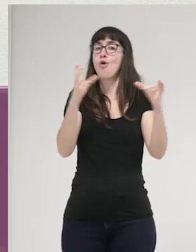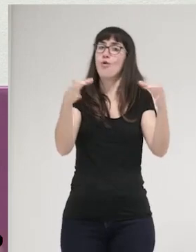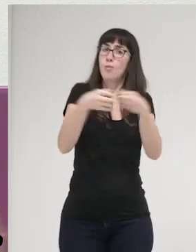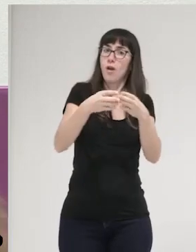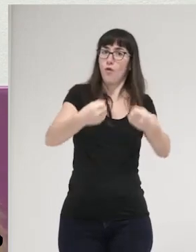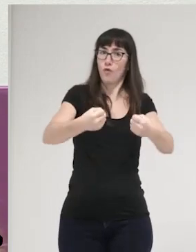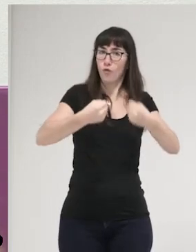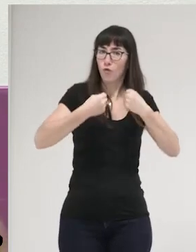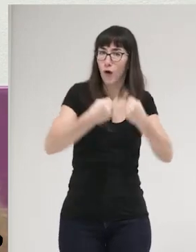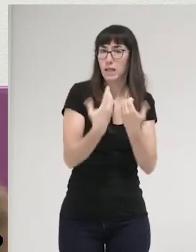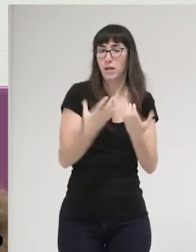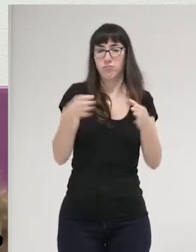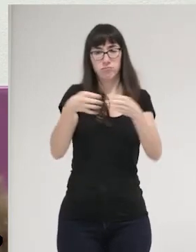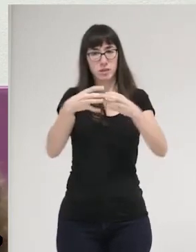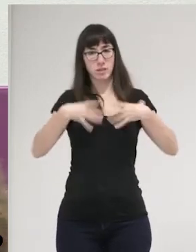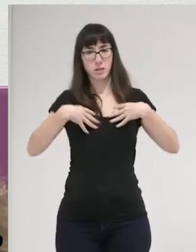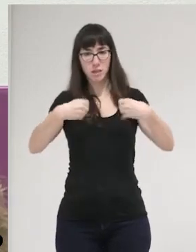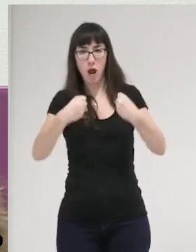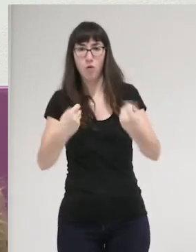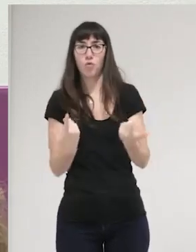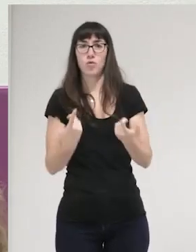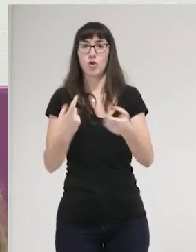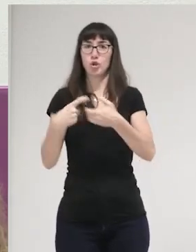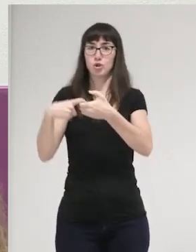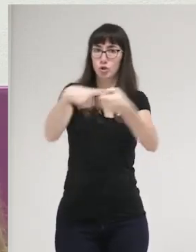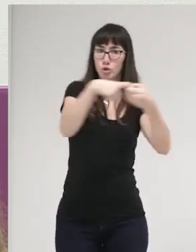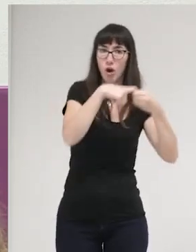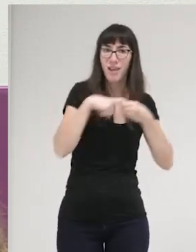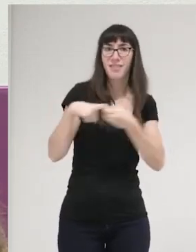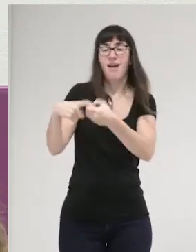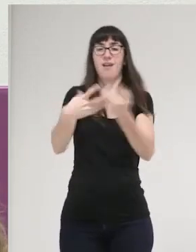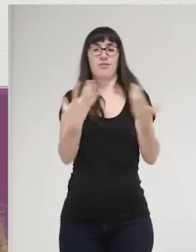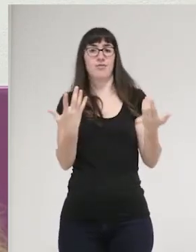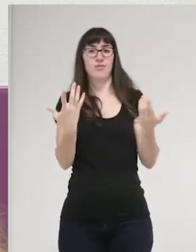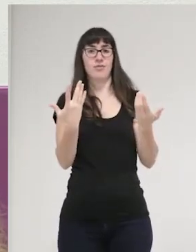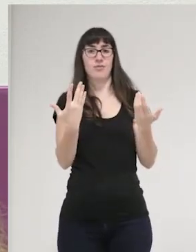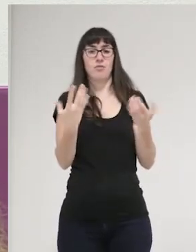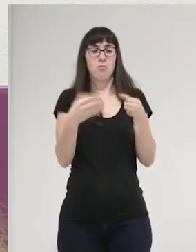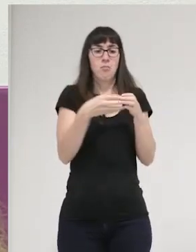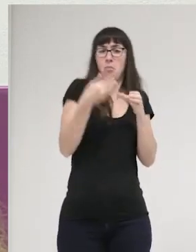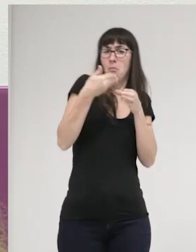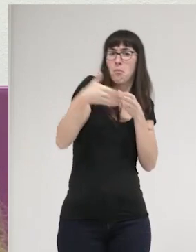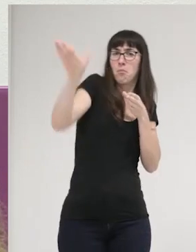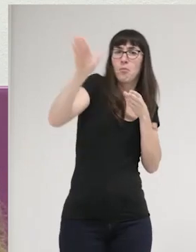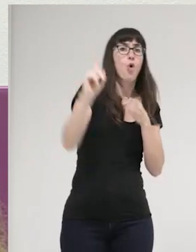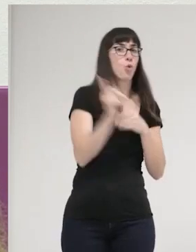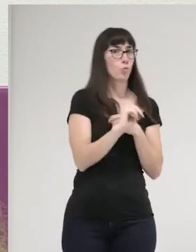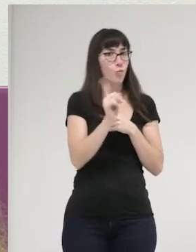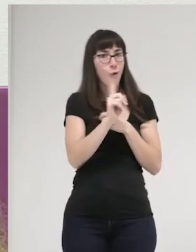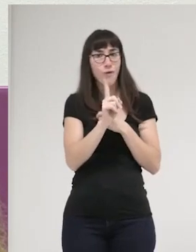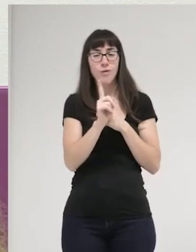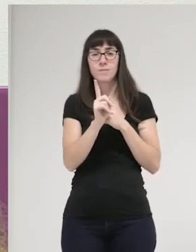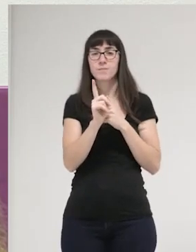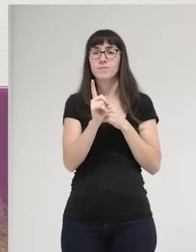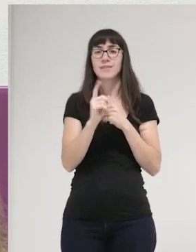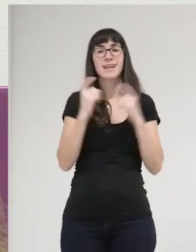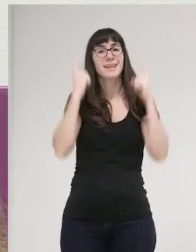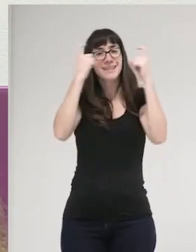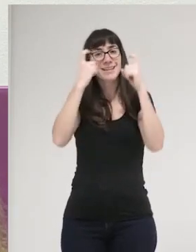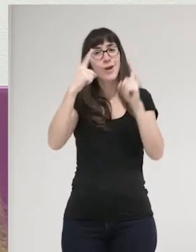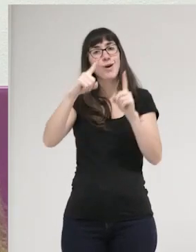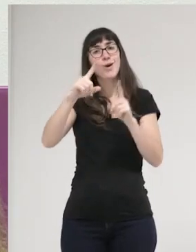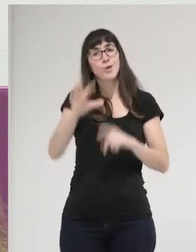fuertes, comunidades más sanas, más solidarias, que no excluyan, sino que de alguna forma pretendan siempre sumar